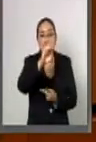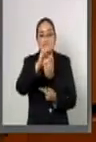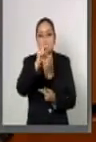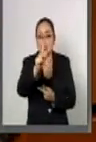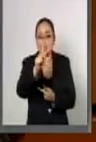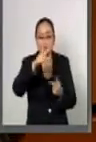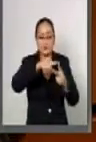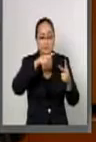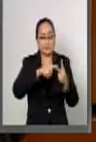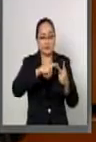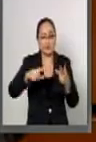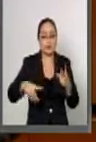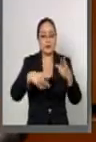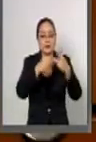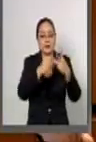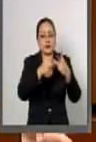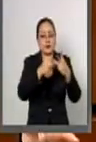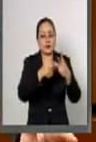Pública